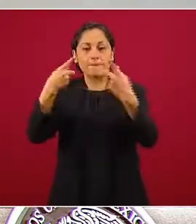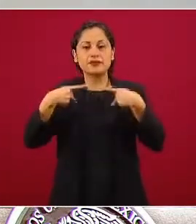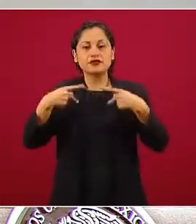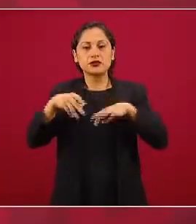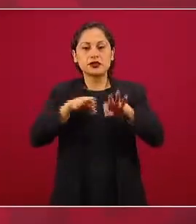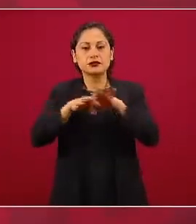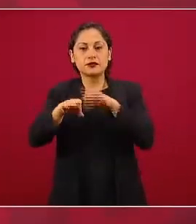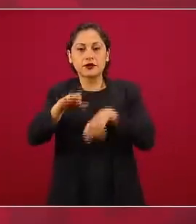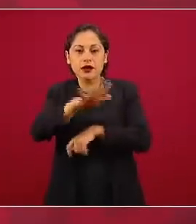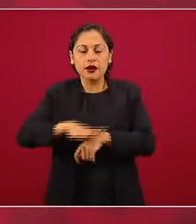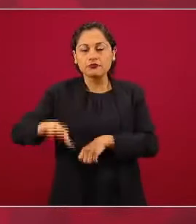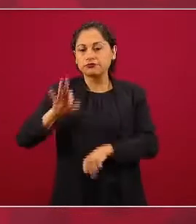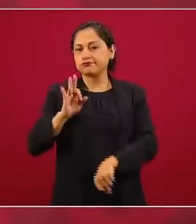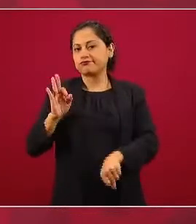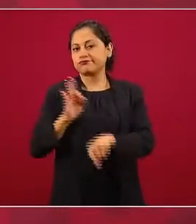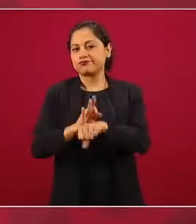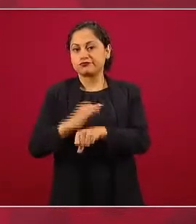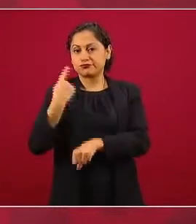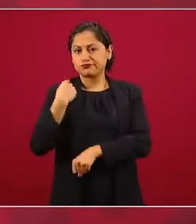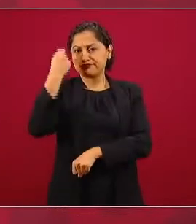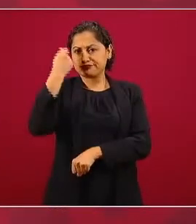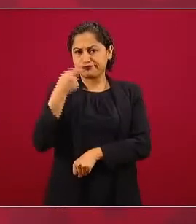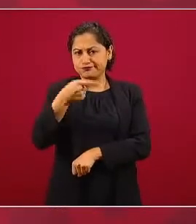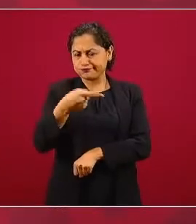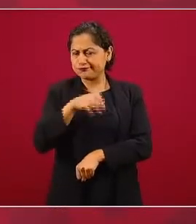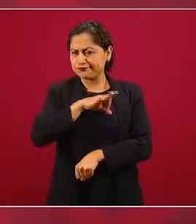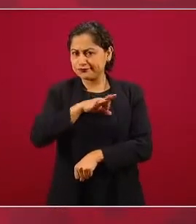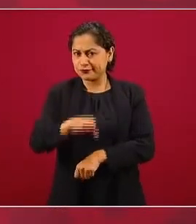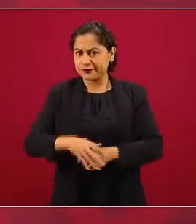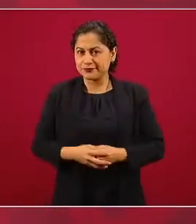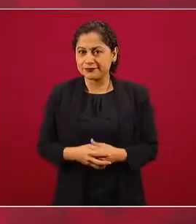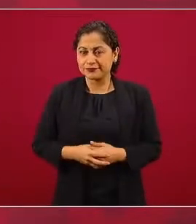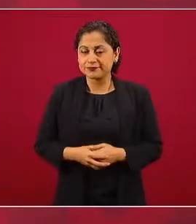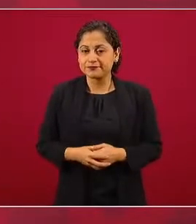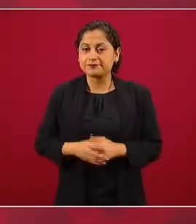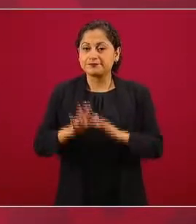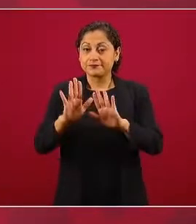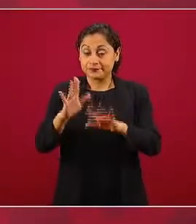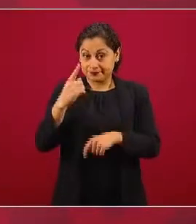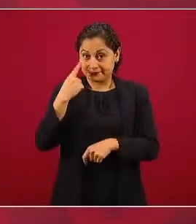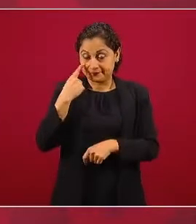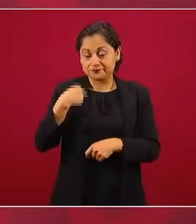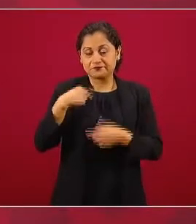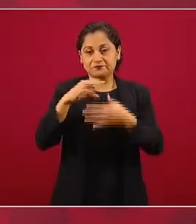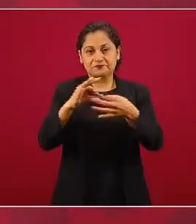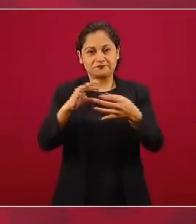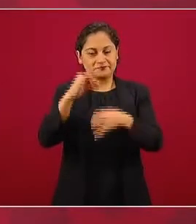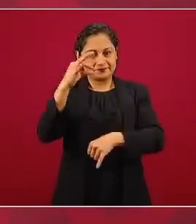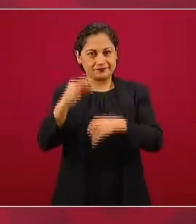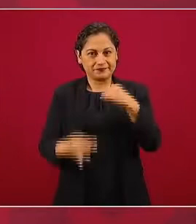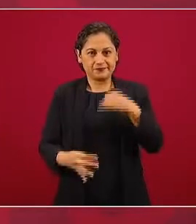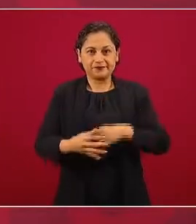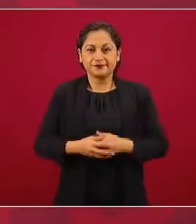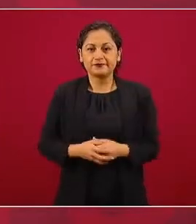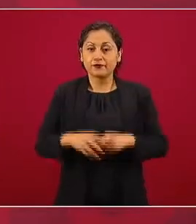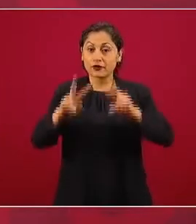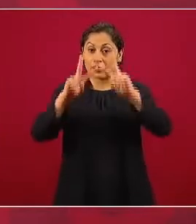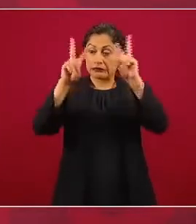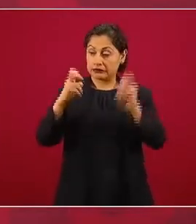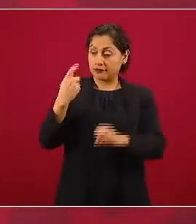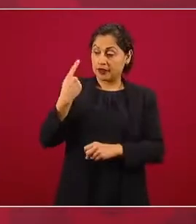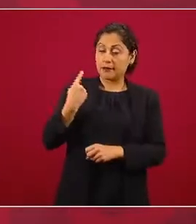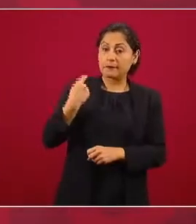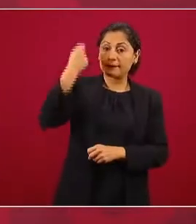pensión digna. Por último, quiero decir una cosa. El tema de pensiones, los gobiernos